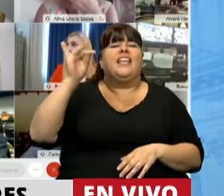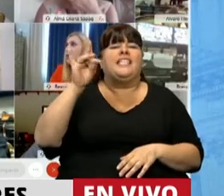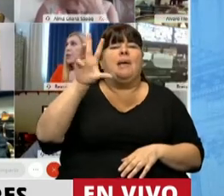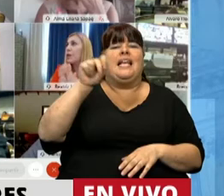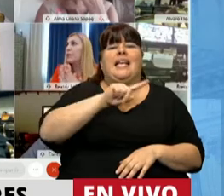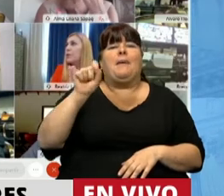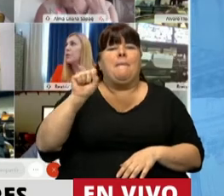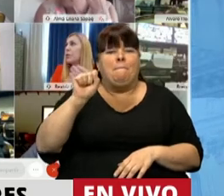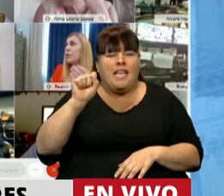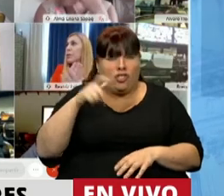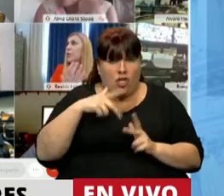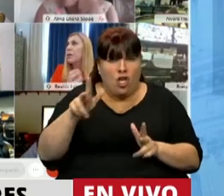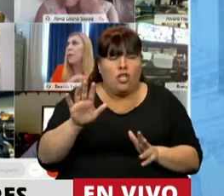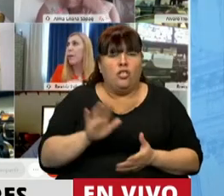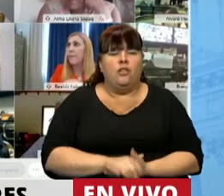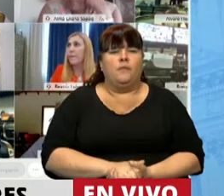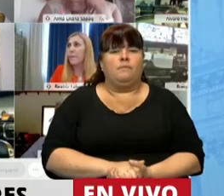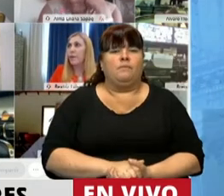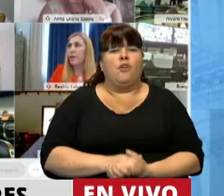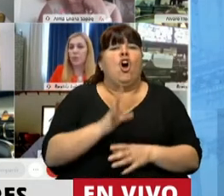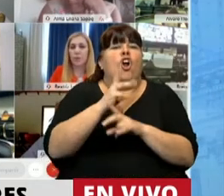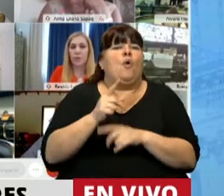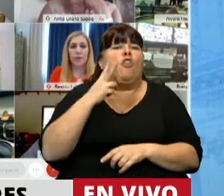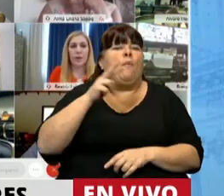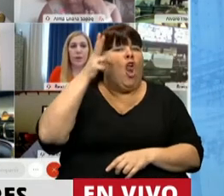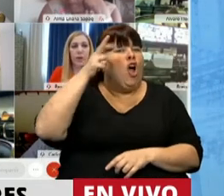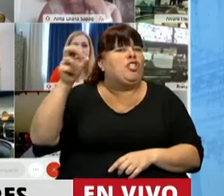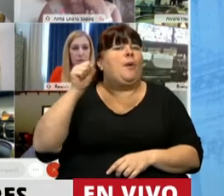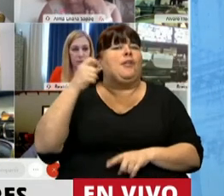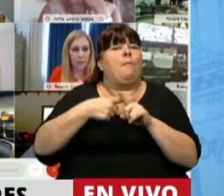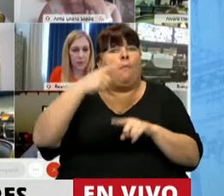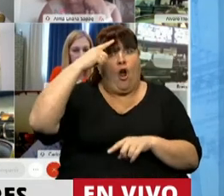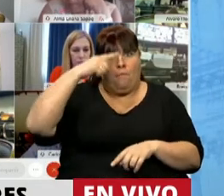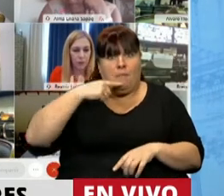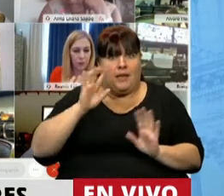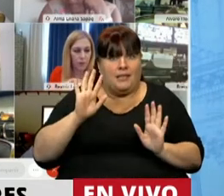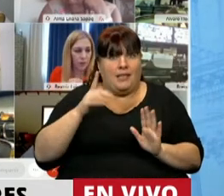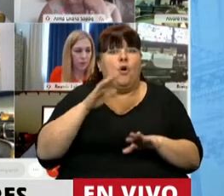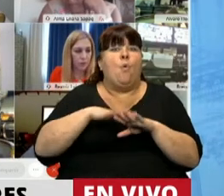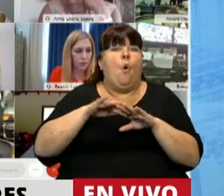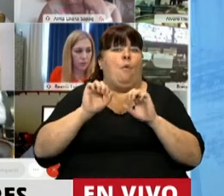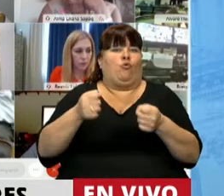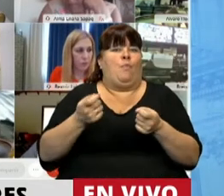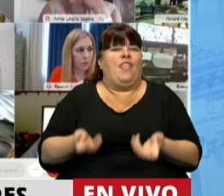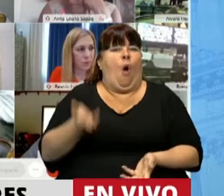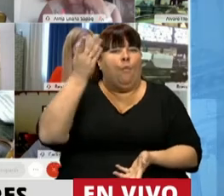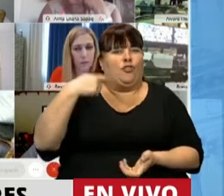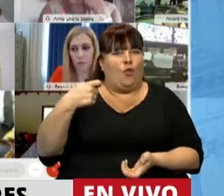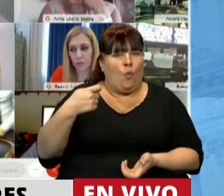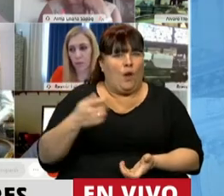diciembre 30.000 pesos, Presidente, le robaron 2.800 pesos por mes con la suspensión de la movilidad.